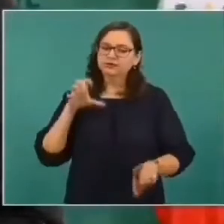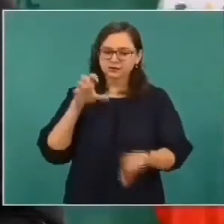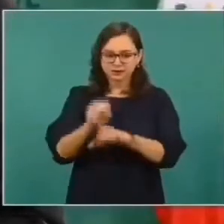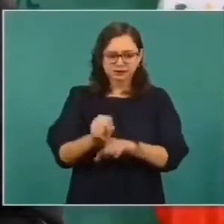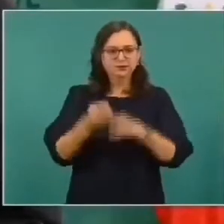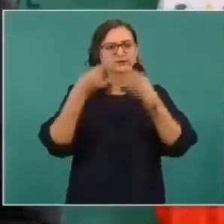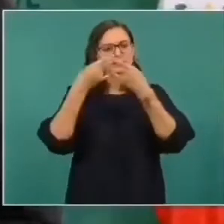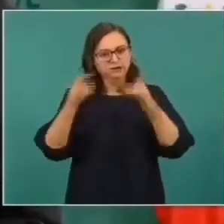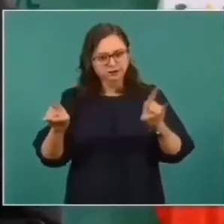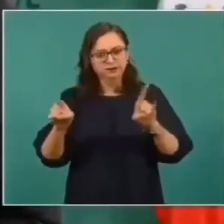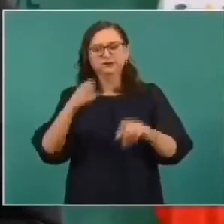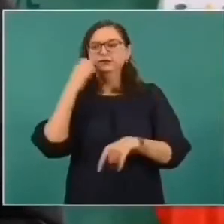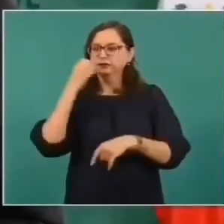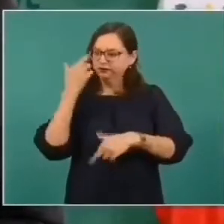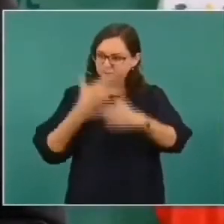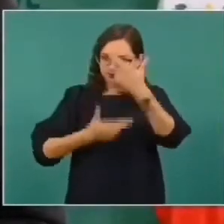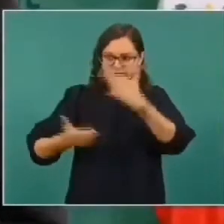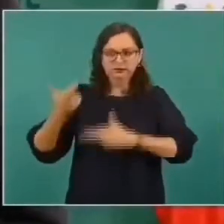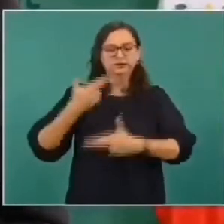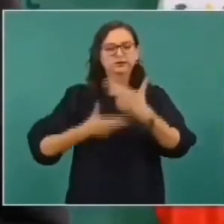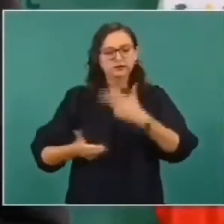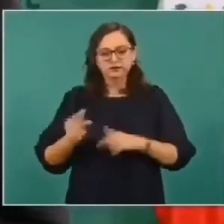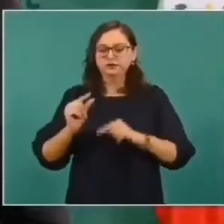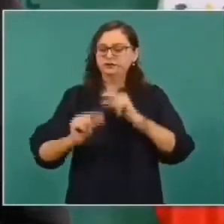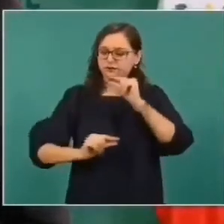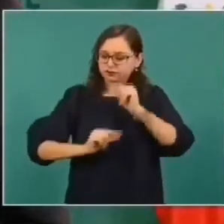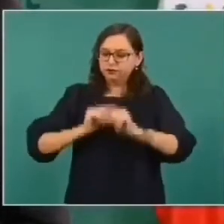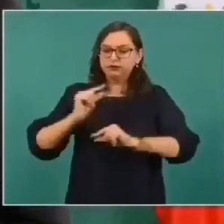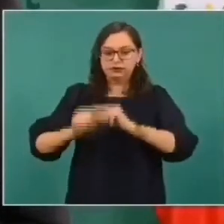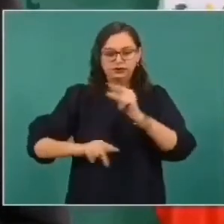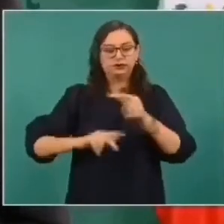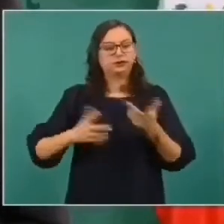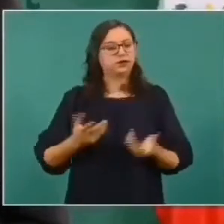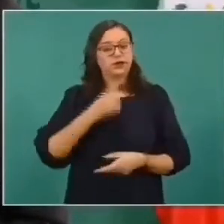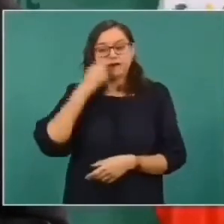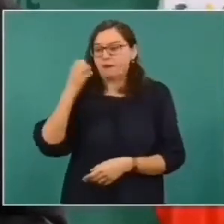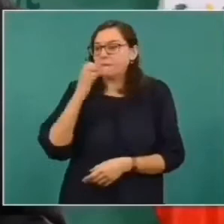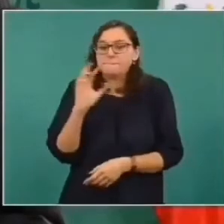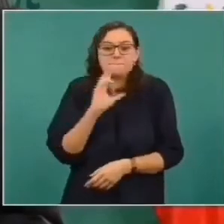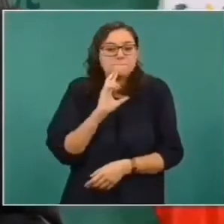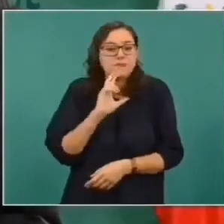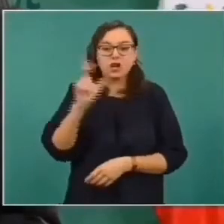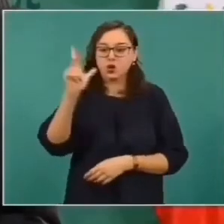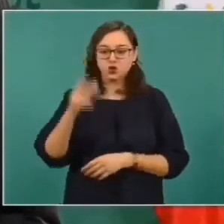porque eso es el regreso a la normalidad no hay nada mejor que la escuela